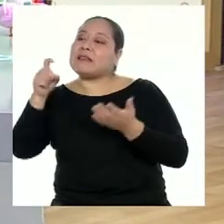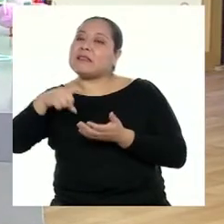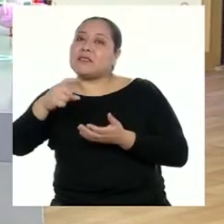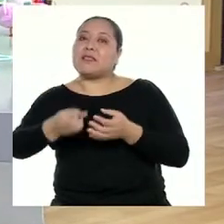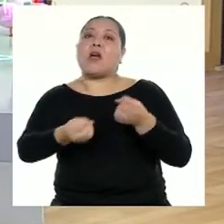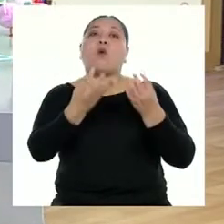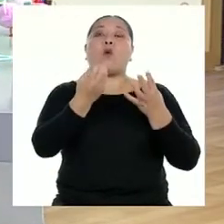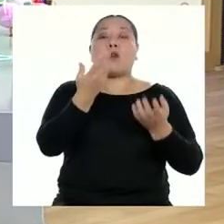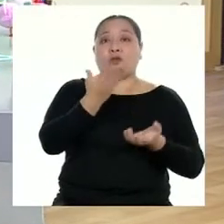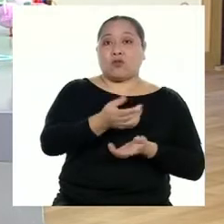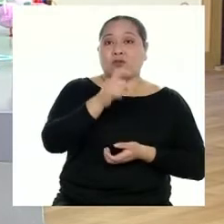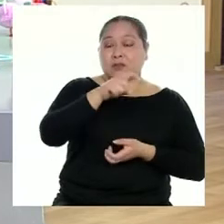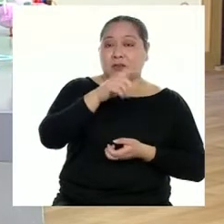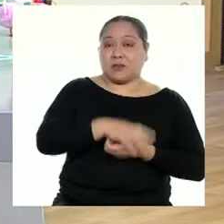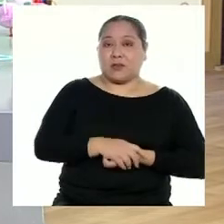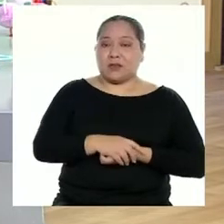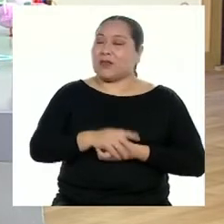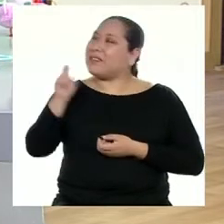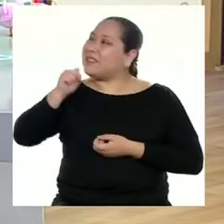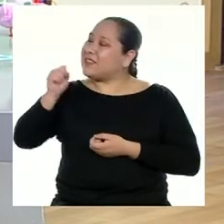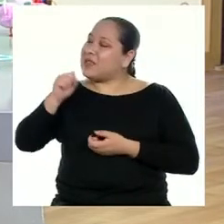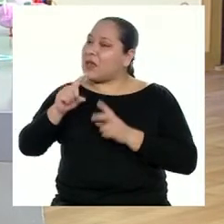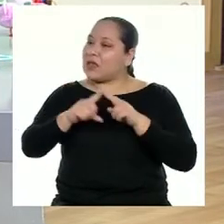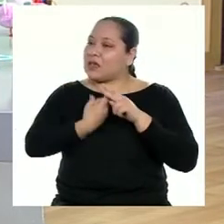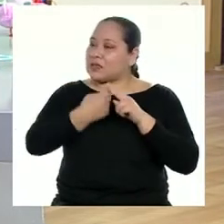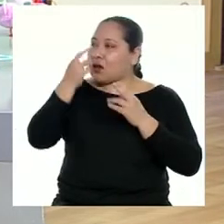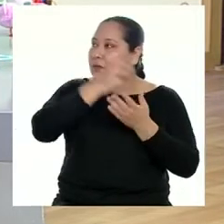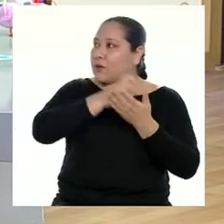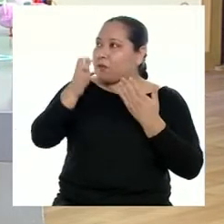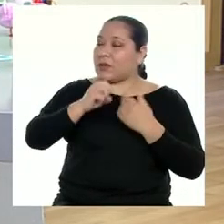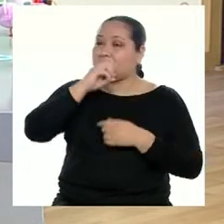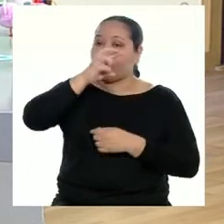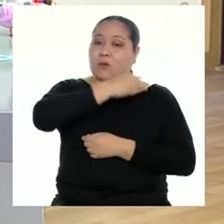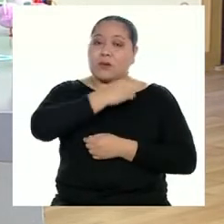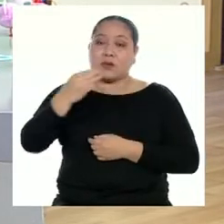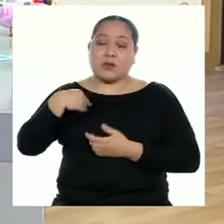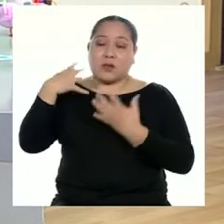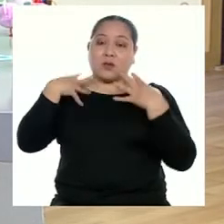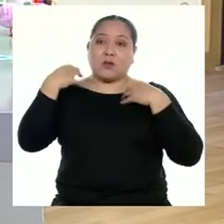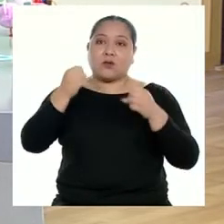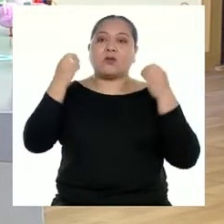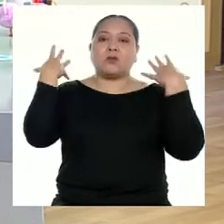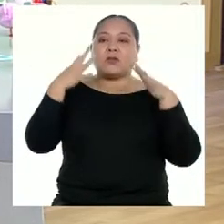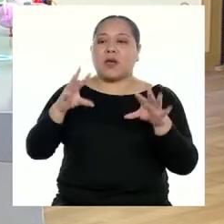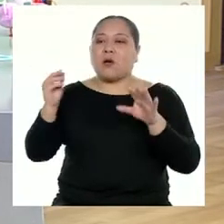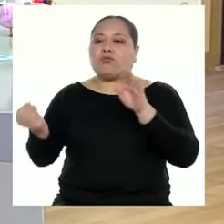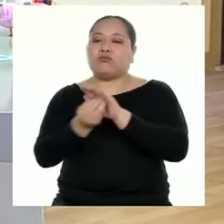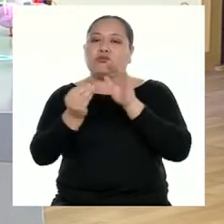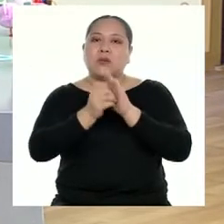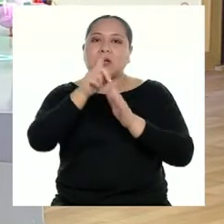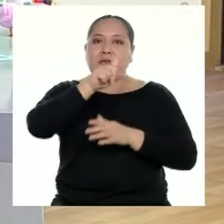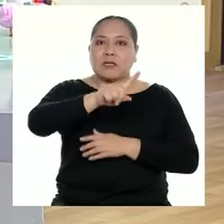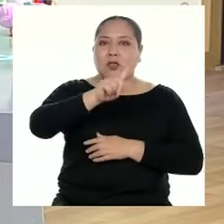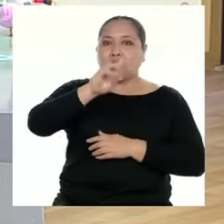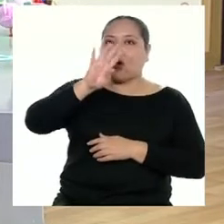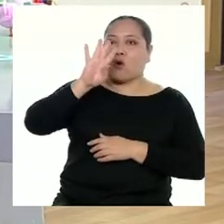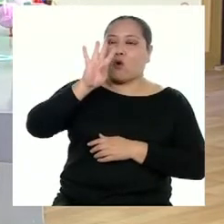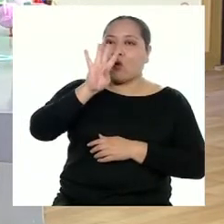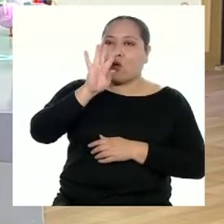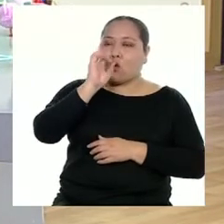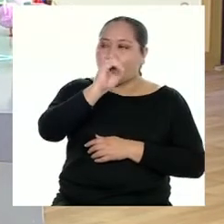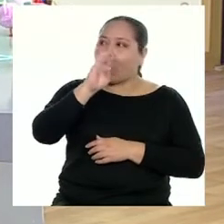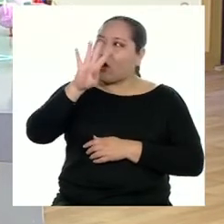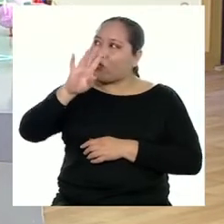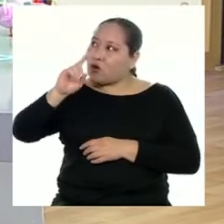profesora. Al inicio del programa decíamos que el Ministerio de Salud había concretado la incorporación de 104,900